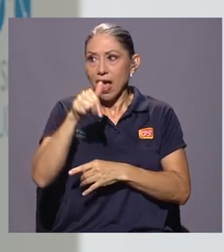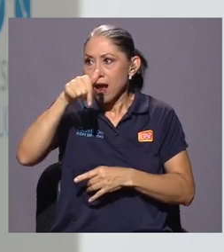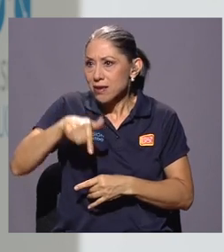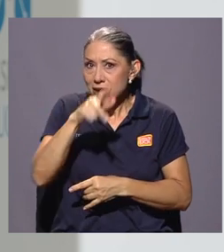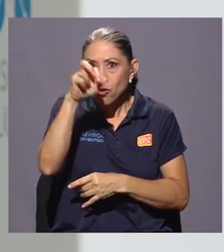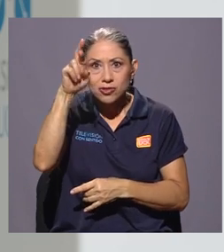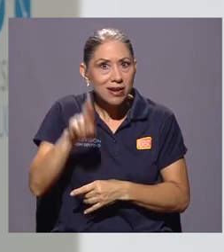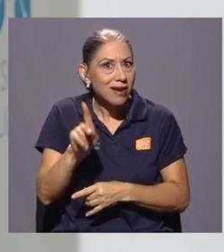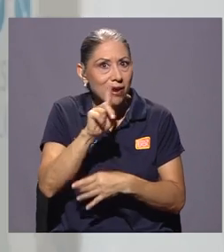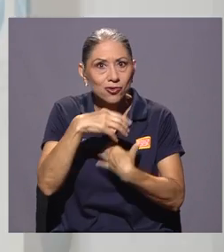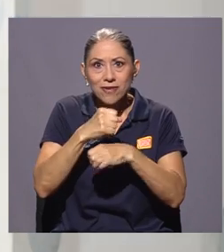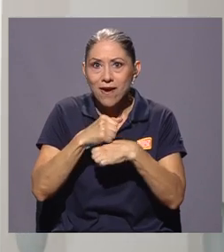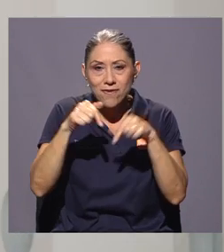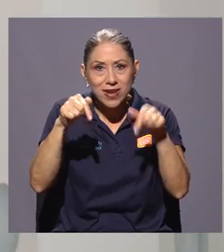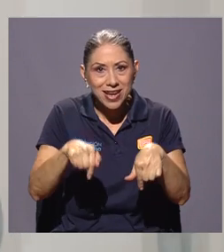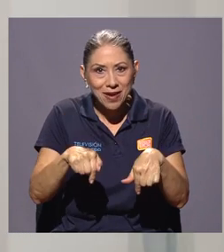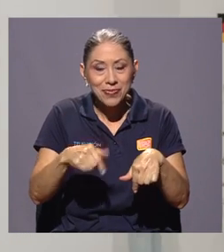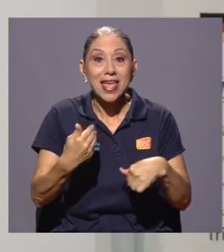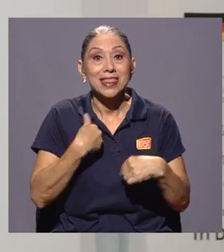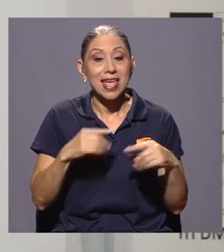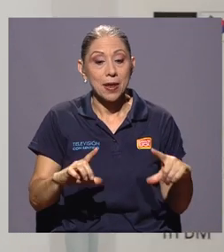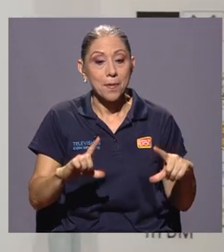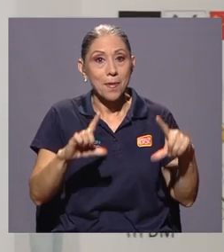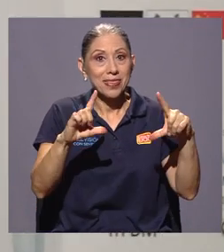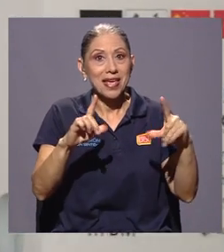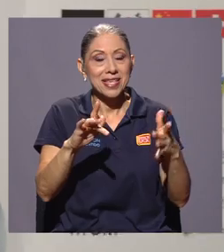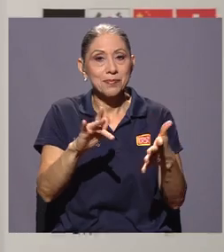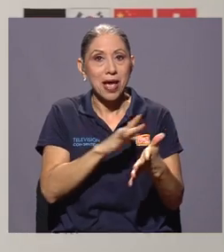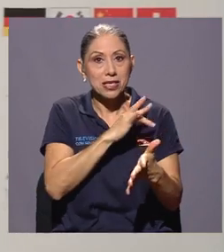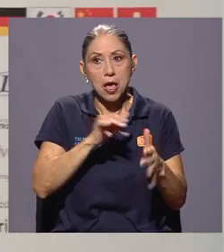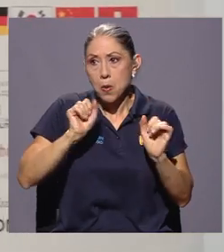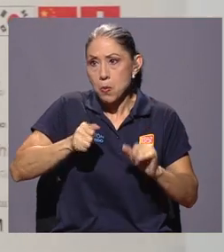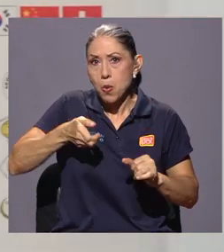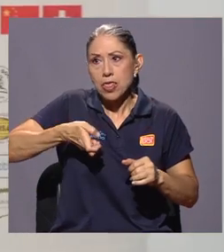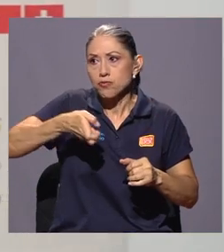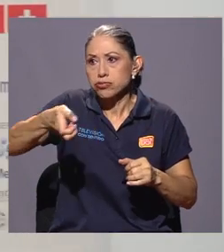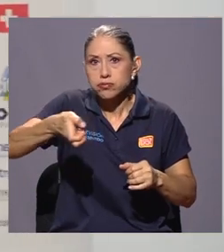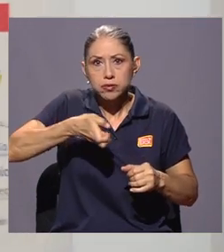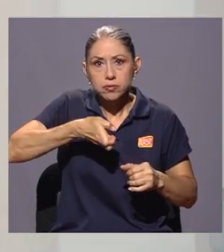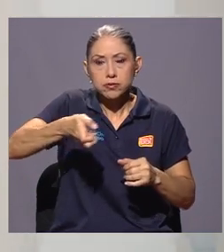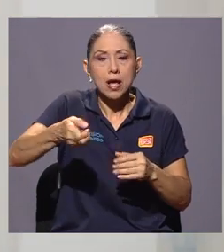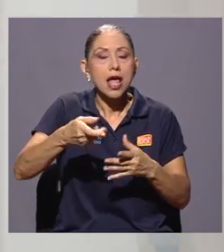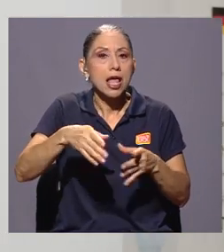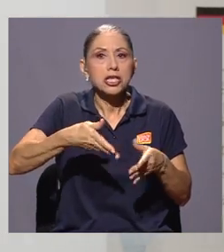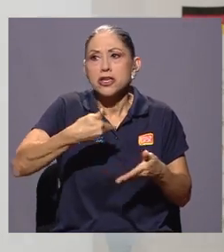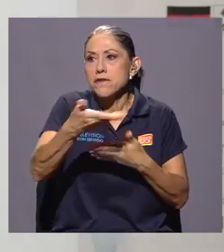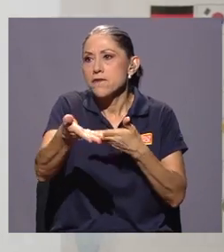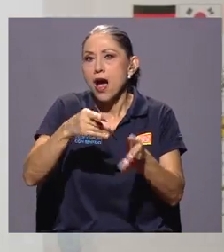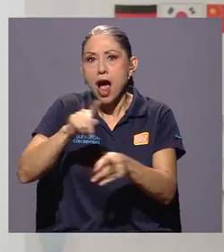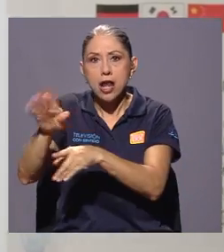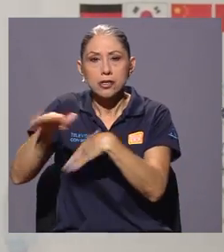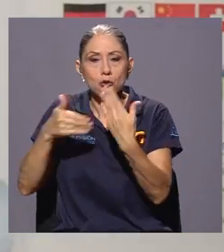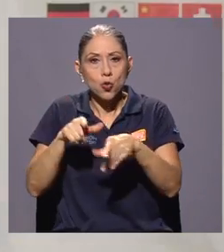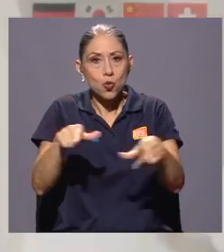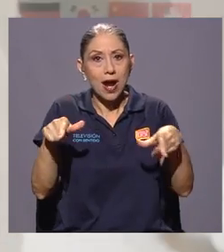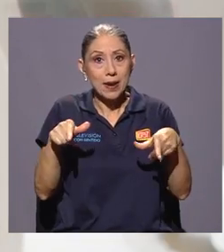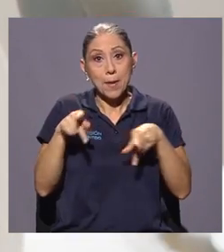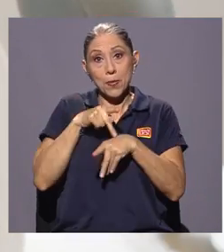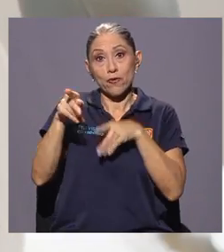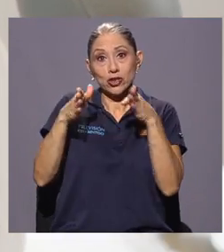fabrican en Costa Rica. Poseen pantallas táctiles, son portátiles y de fácil uso para los profesionales de la salud.